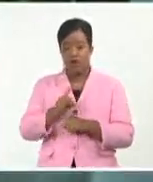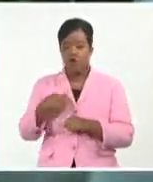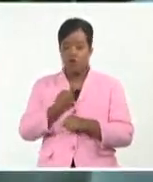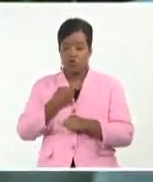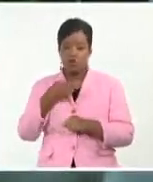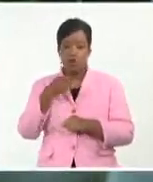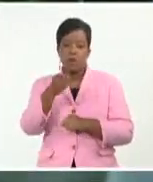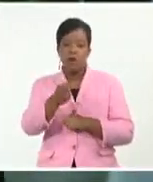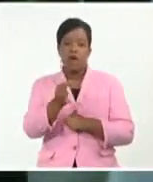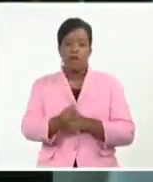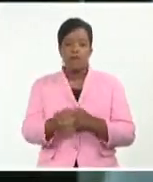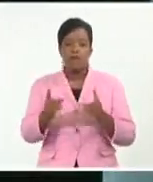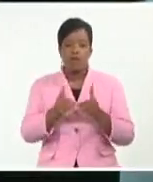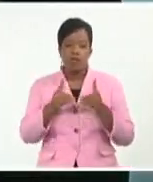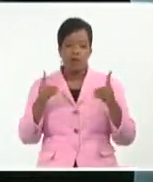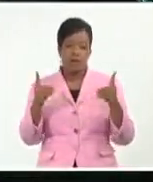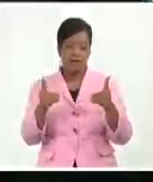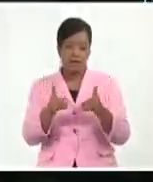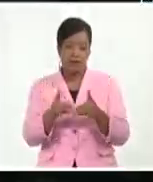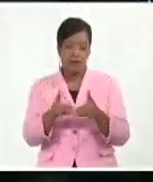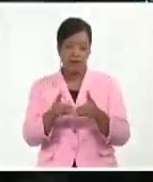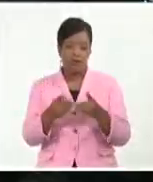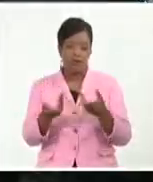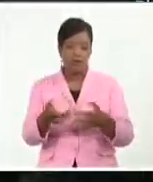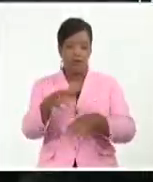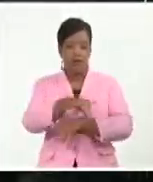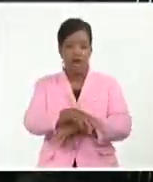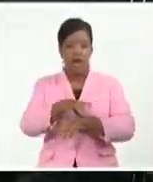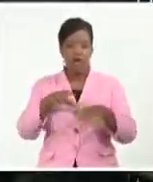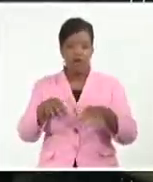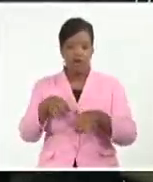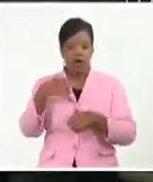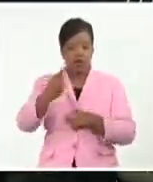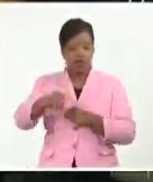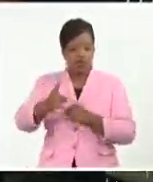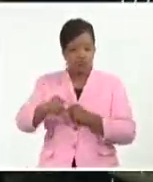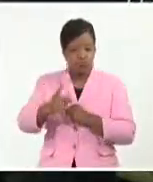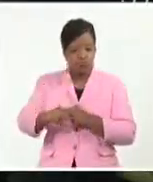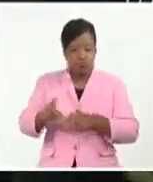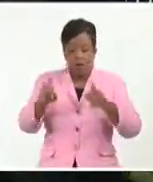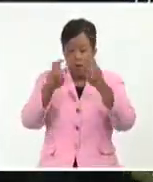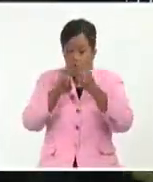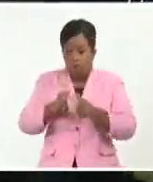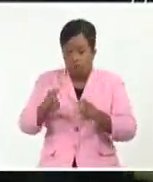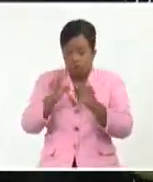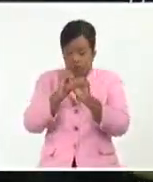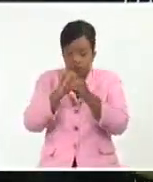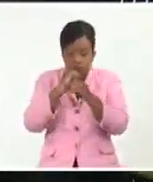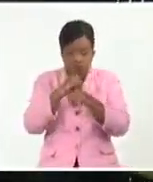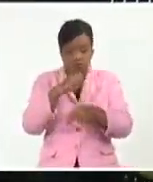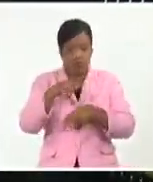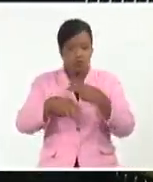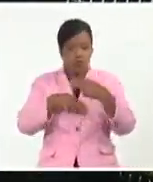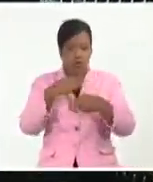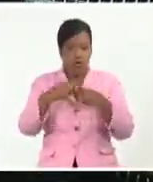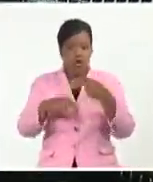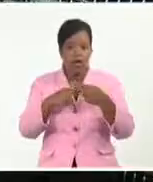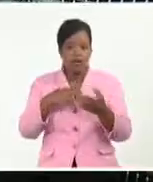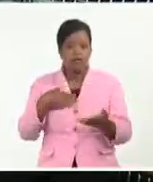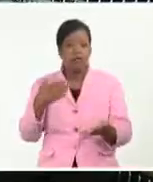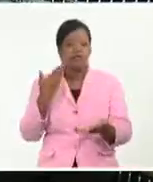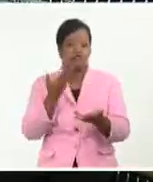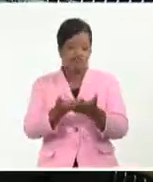al Departamento de Modelos Animales y Toxicología Experimental, un centro donde se realizan los estudios de embriofetotoxicidad.